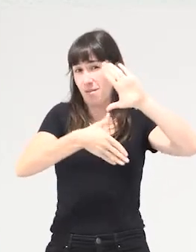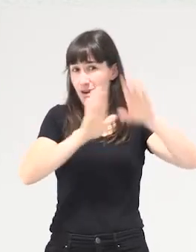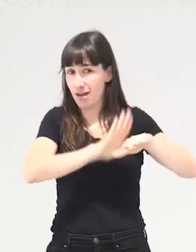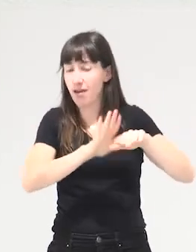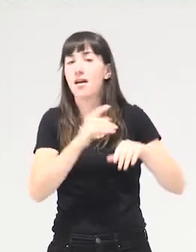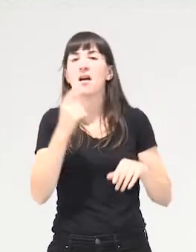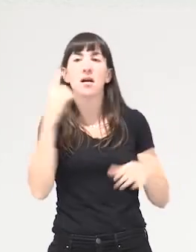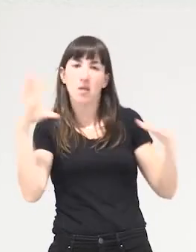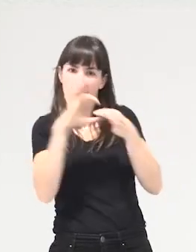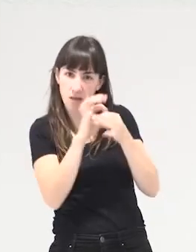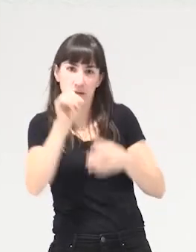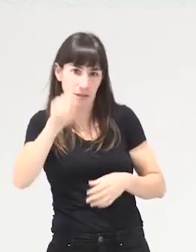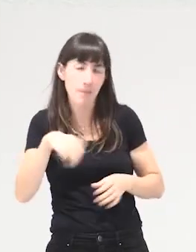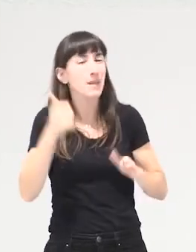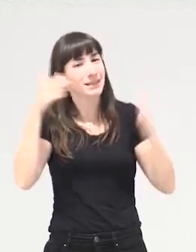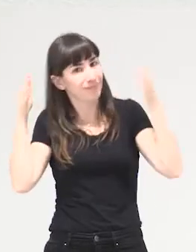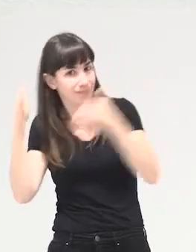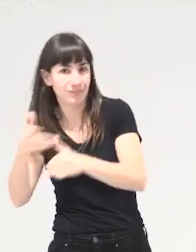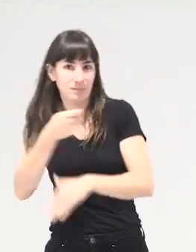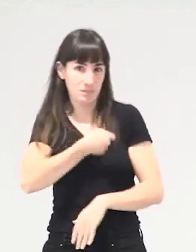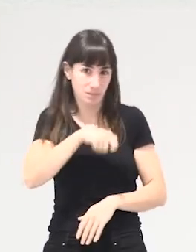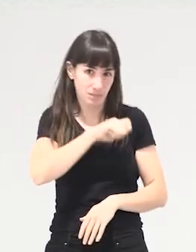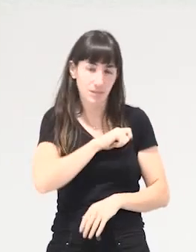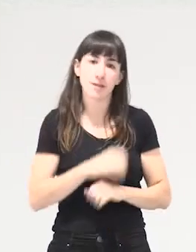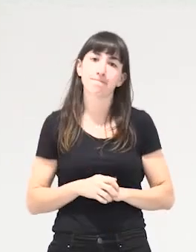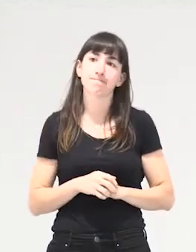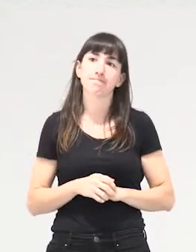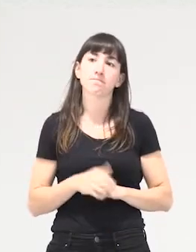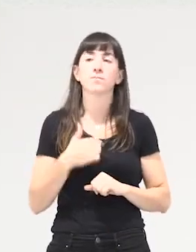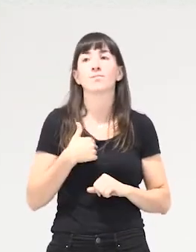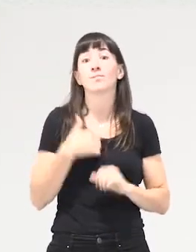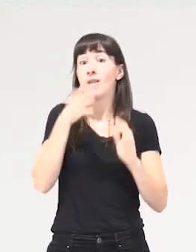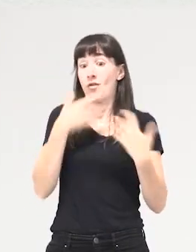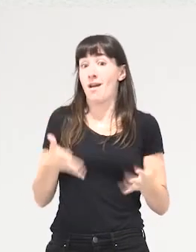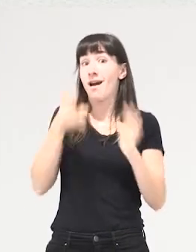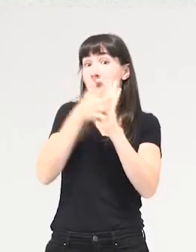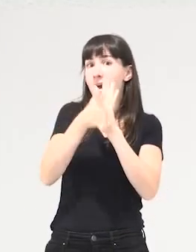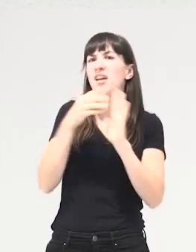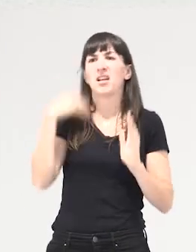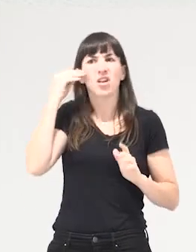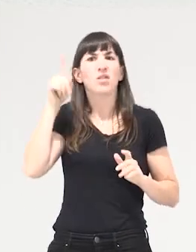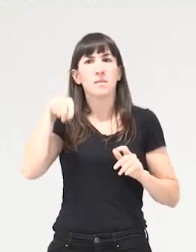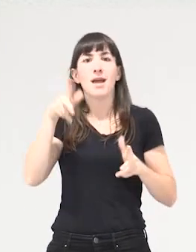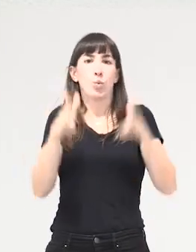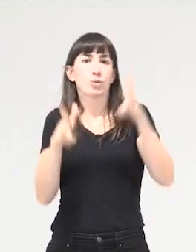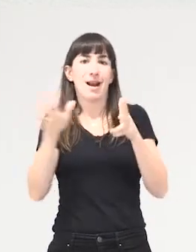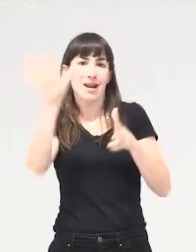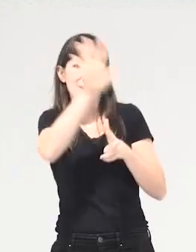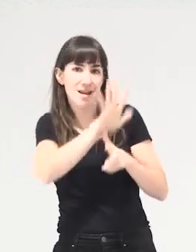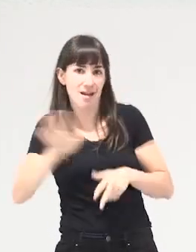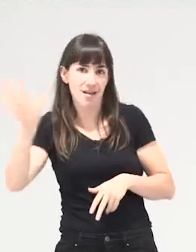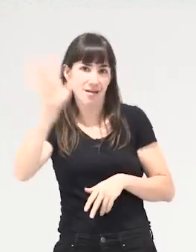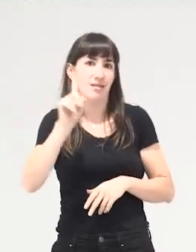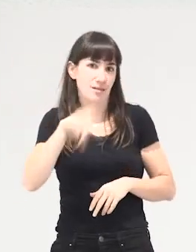español y yo me atrevería a decir un poco que lo que yo voy a comentar, creo que resuena también en Eustalerría, pero bueno, la idea